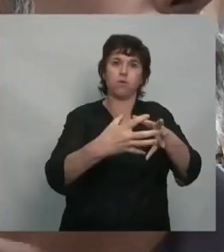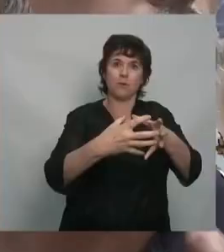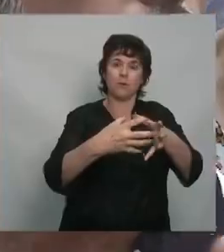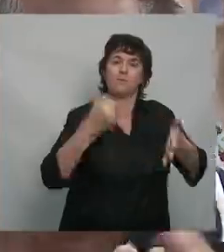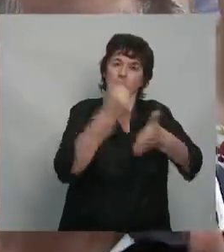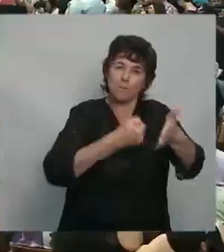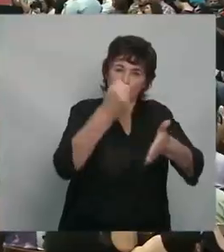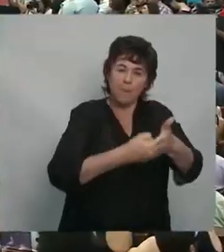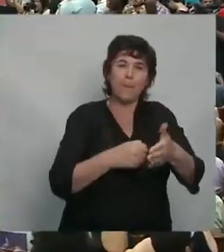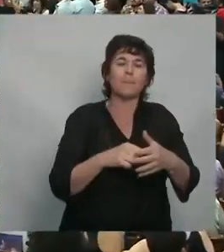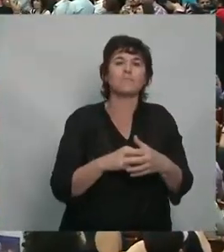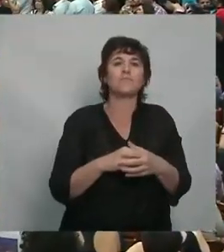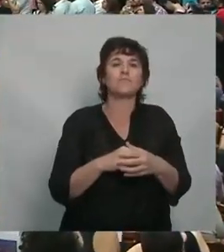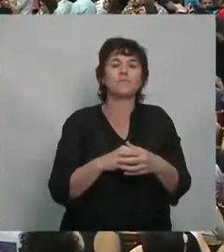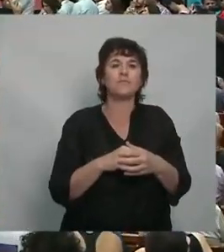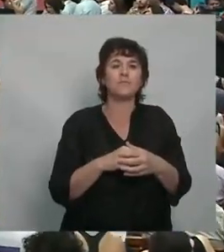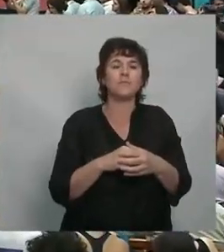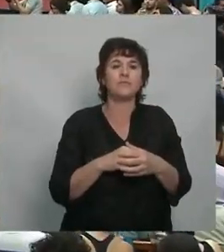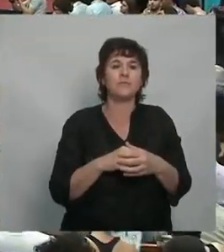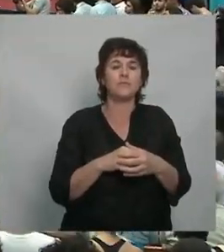El grado de organización.